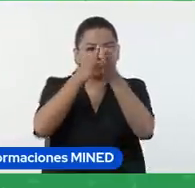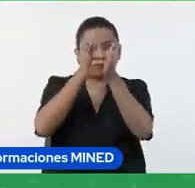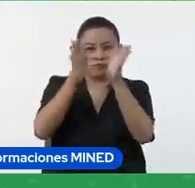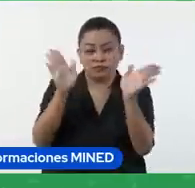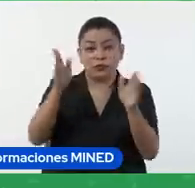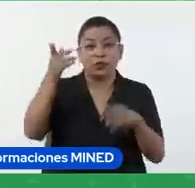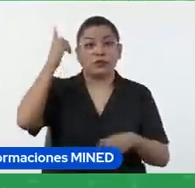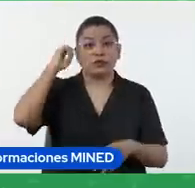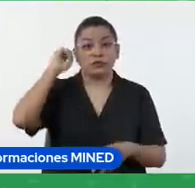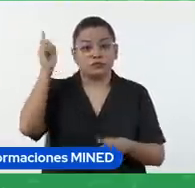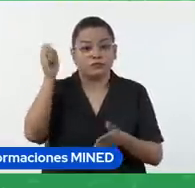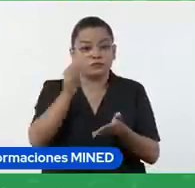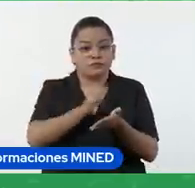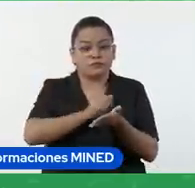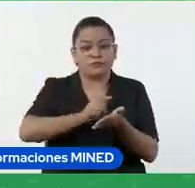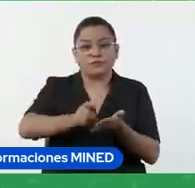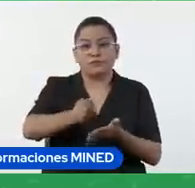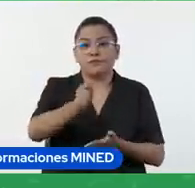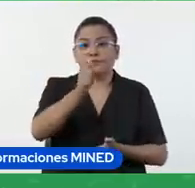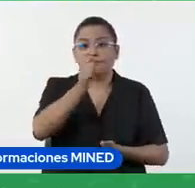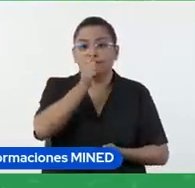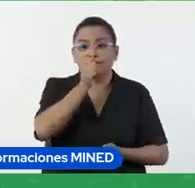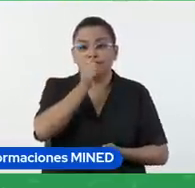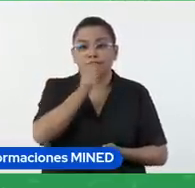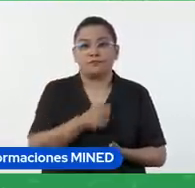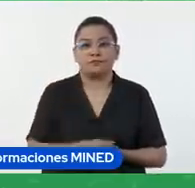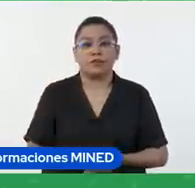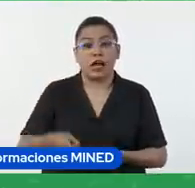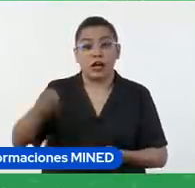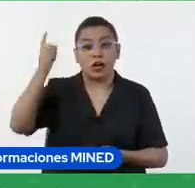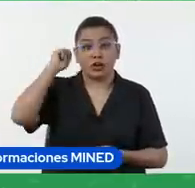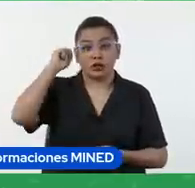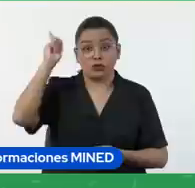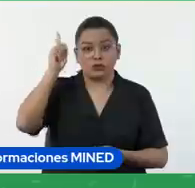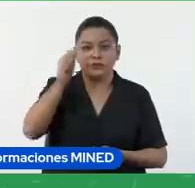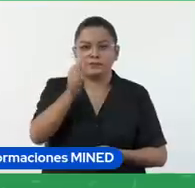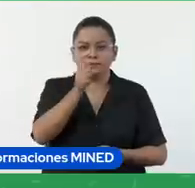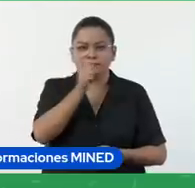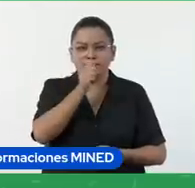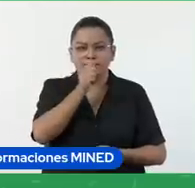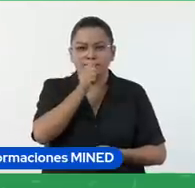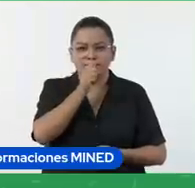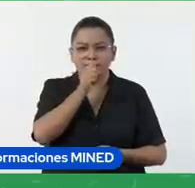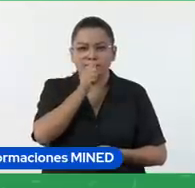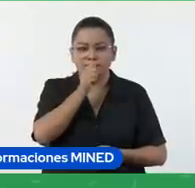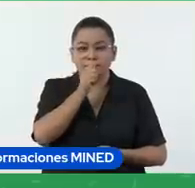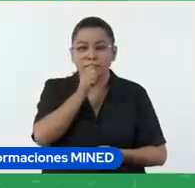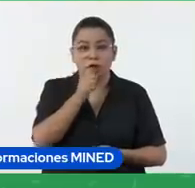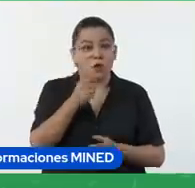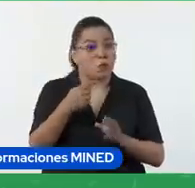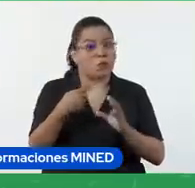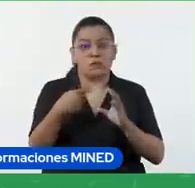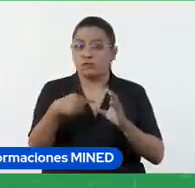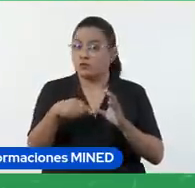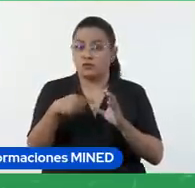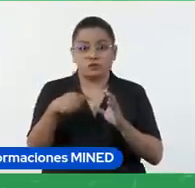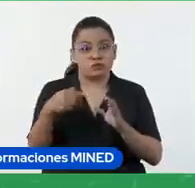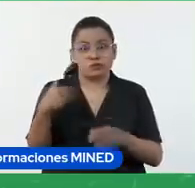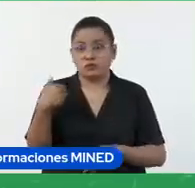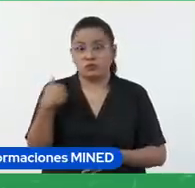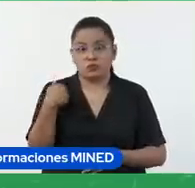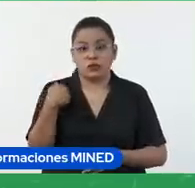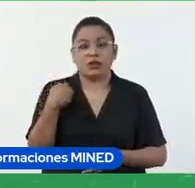del sector privado. Para los docentes del sector privado que aún no poseen su cuenta deben